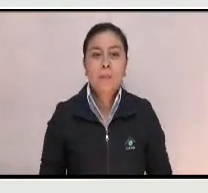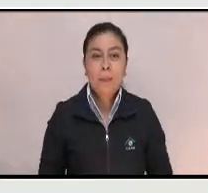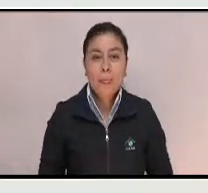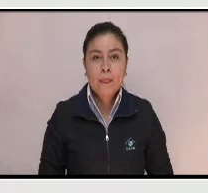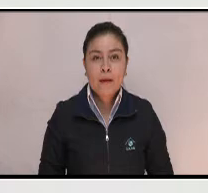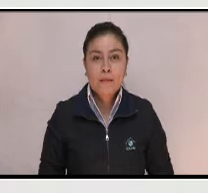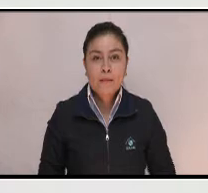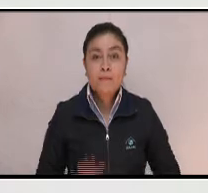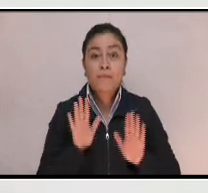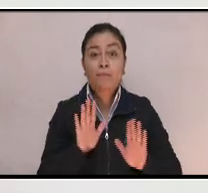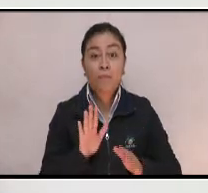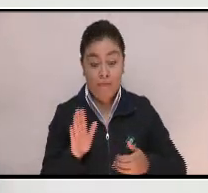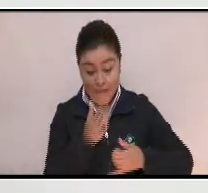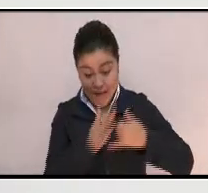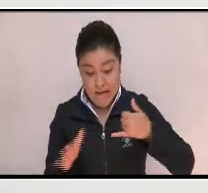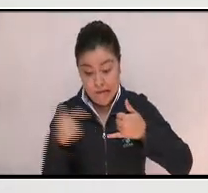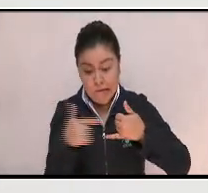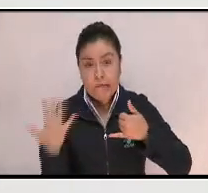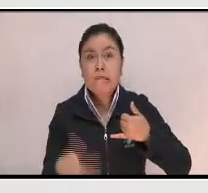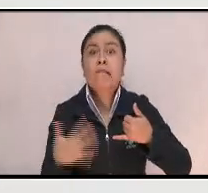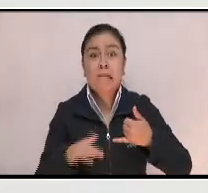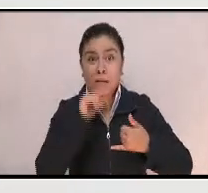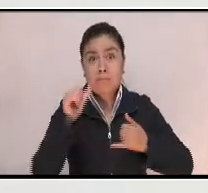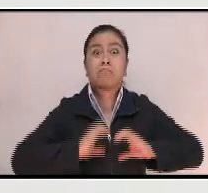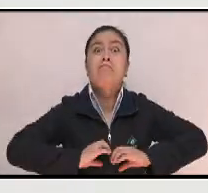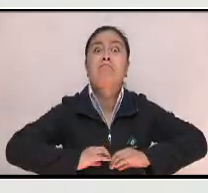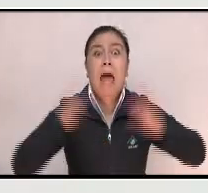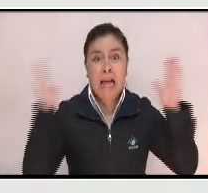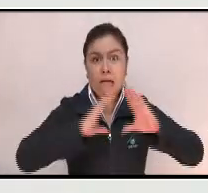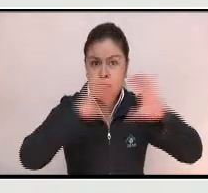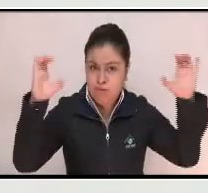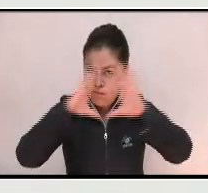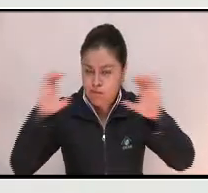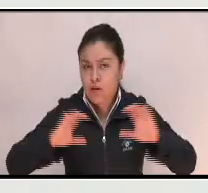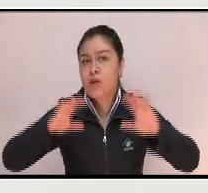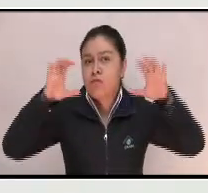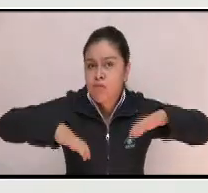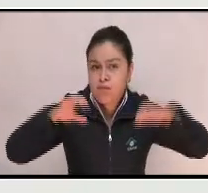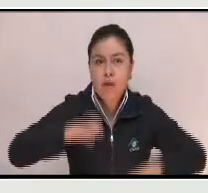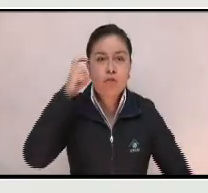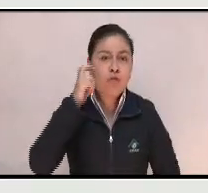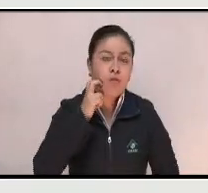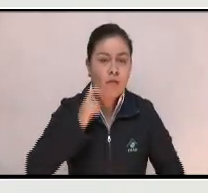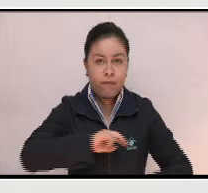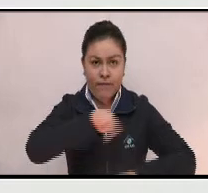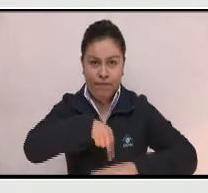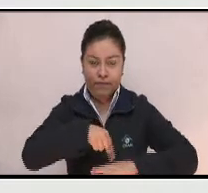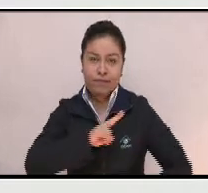En la región Pacífica aumentará la nubosidad y se esperan lluvias en Chocó, Cauca, Valle y Nariño.